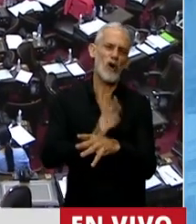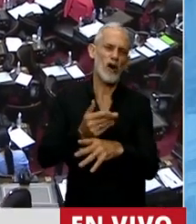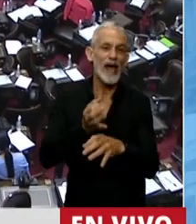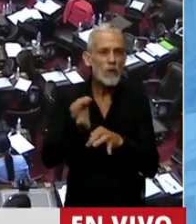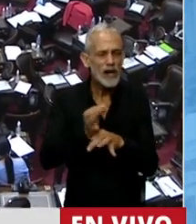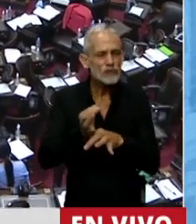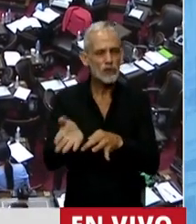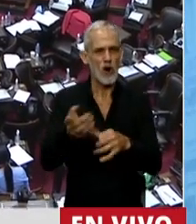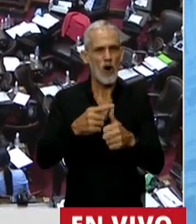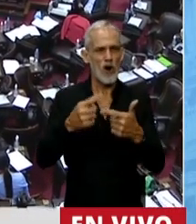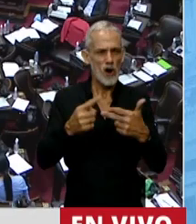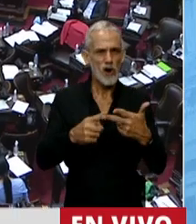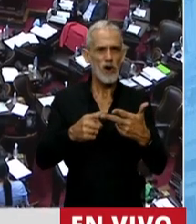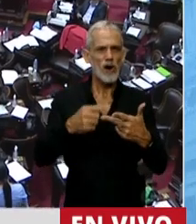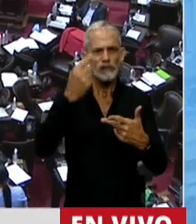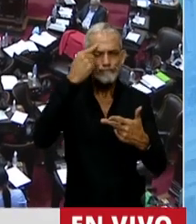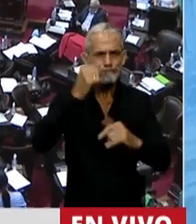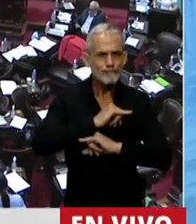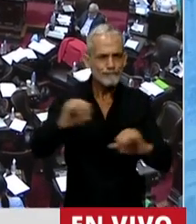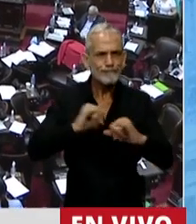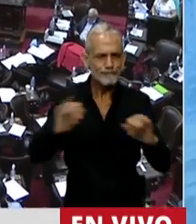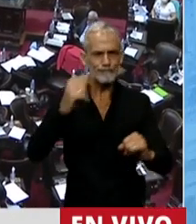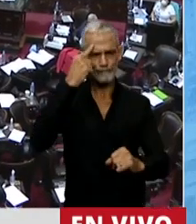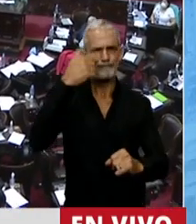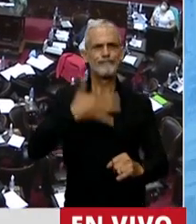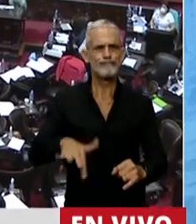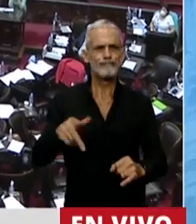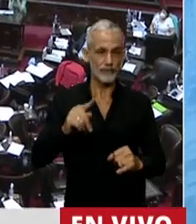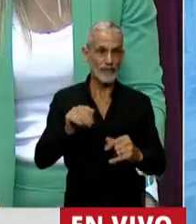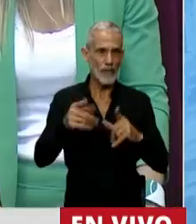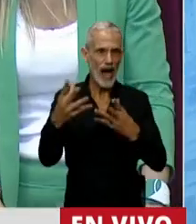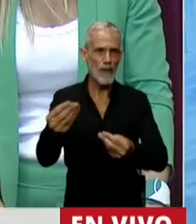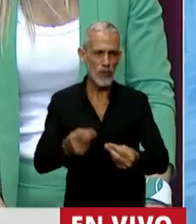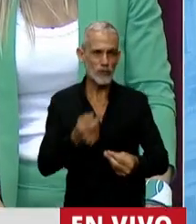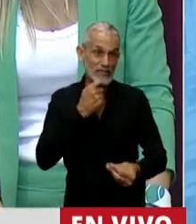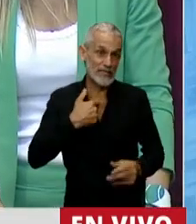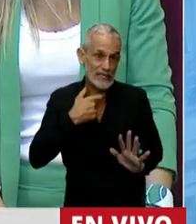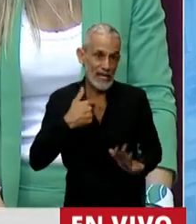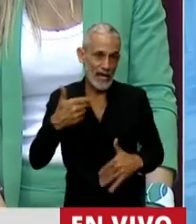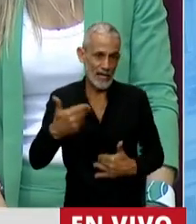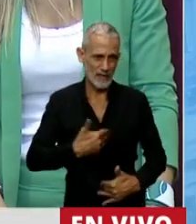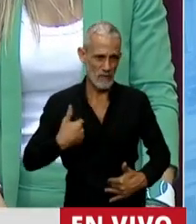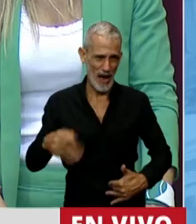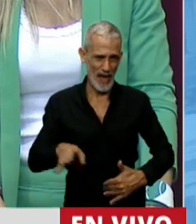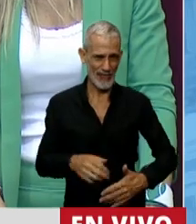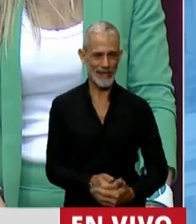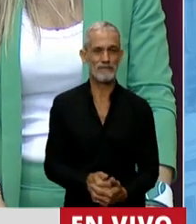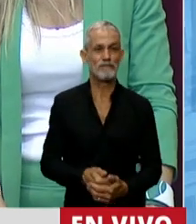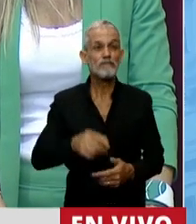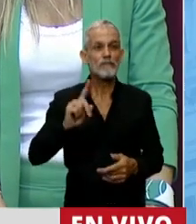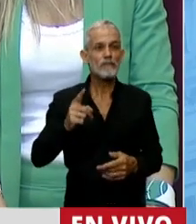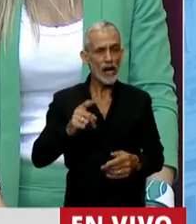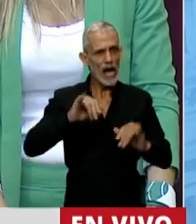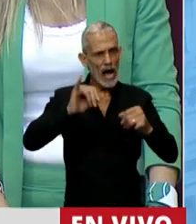educación, de concientización y de apoyo en la maternidad. Aceptar la